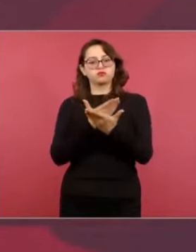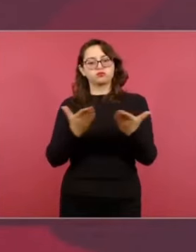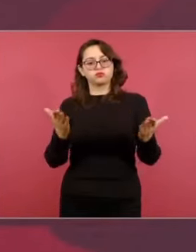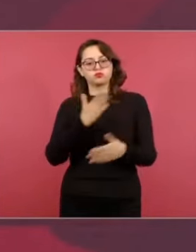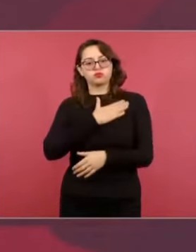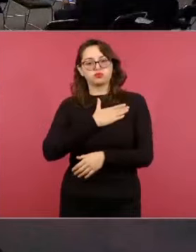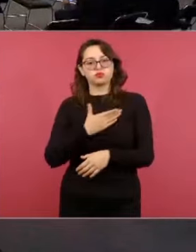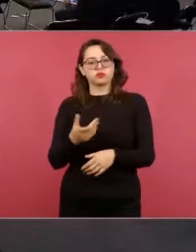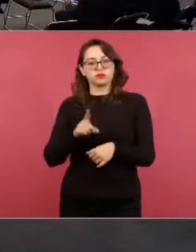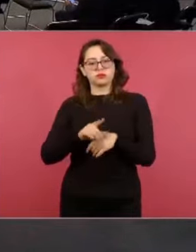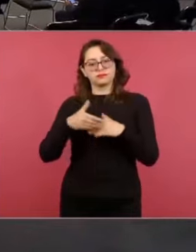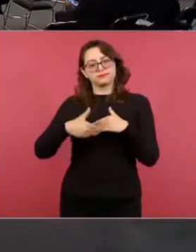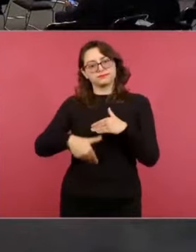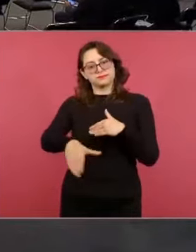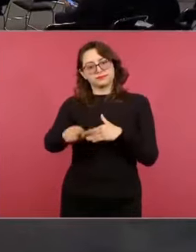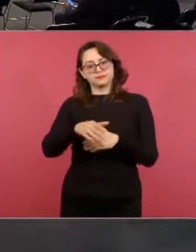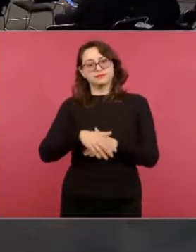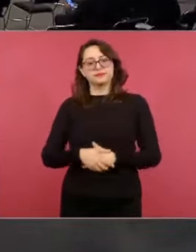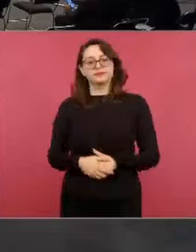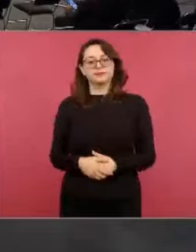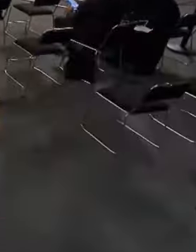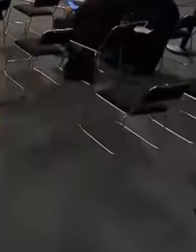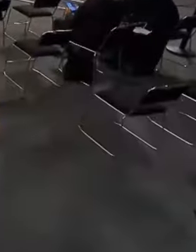inicio de semana. Gracias.